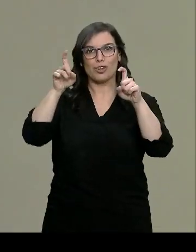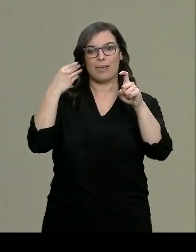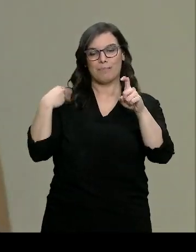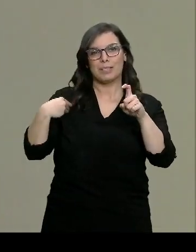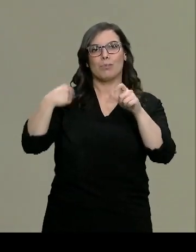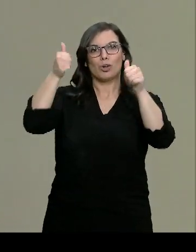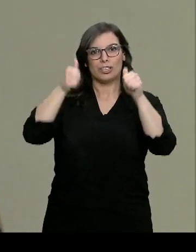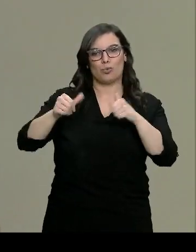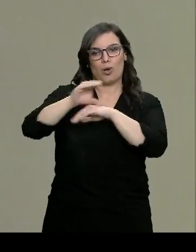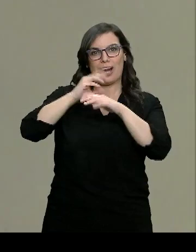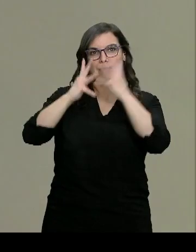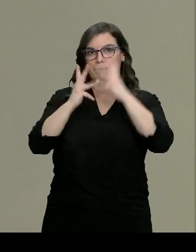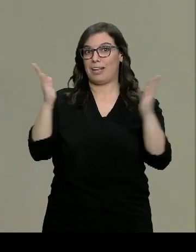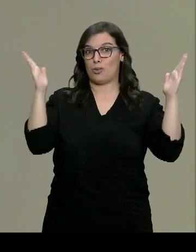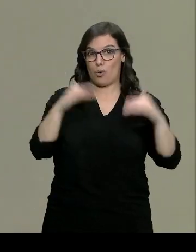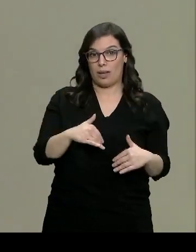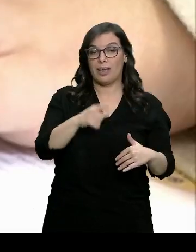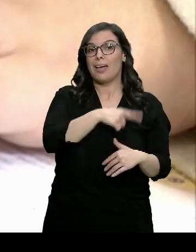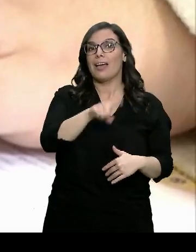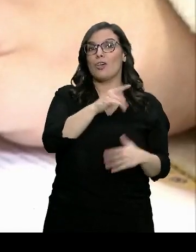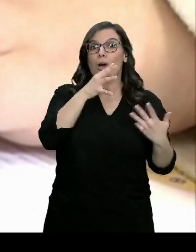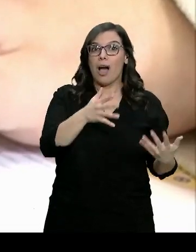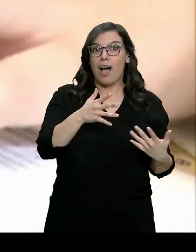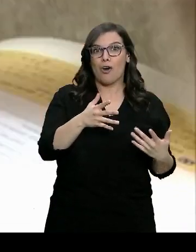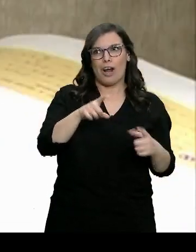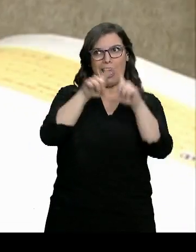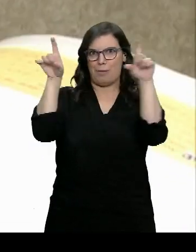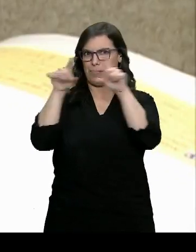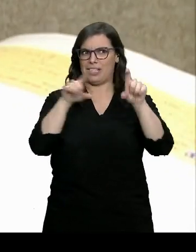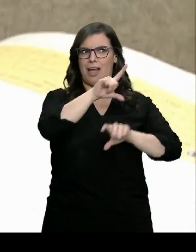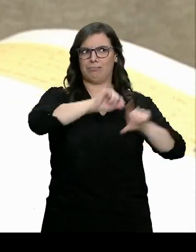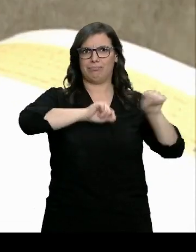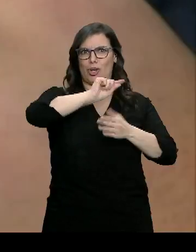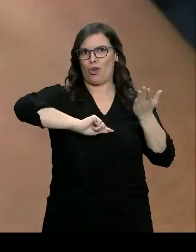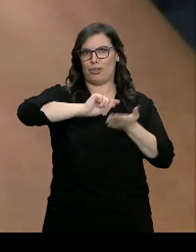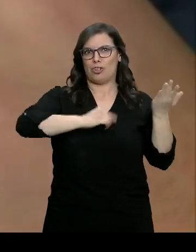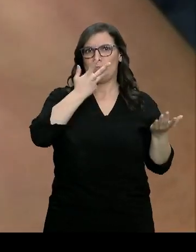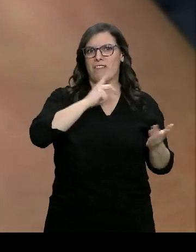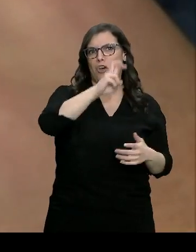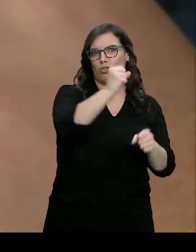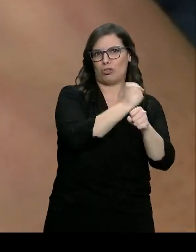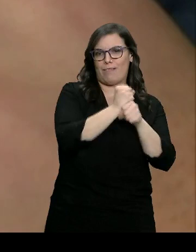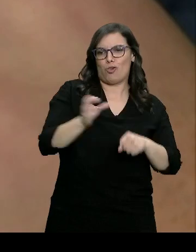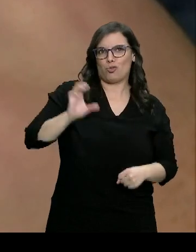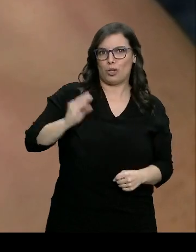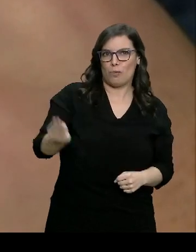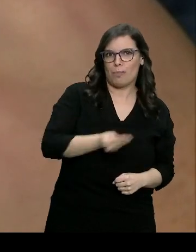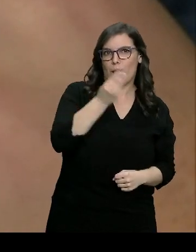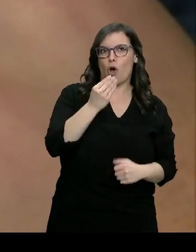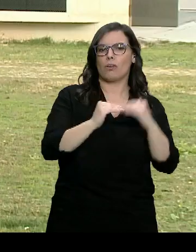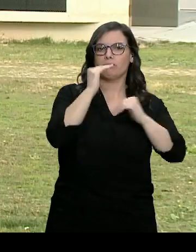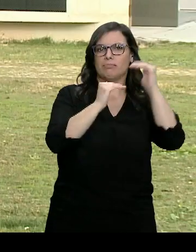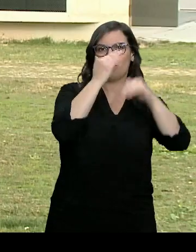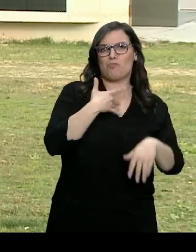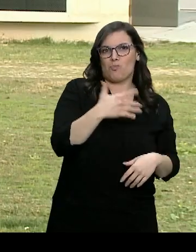matemáticas? Los titulados en esta ciencia están ahora muy cotizados y prefieren otros empleos con mejor sueldo y mayor promoción.